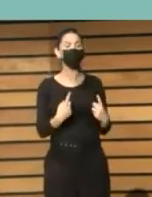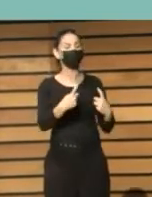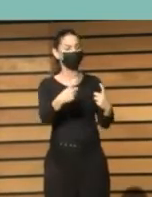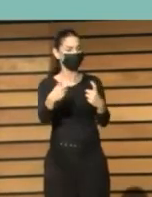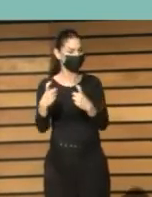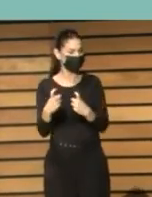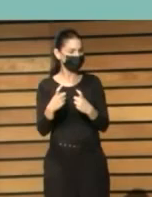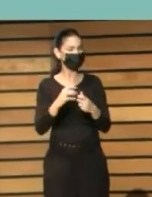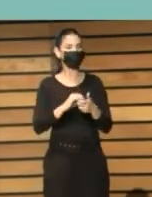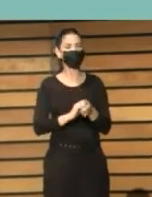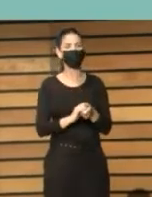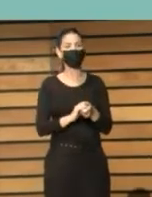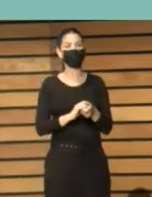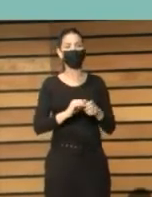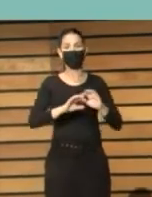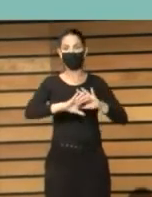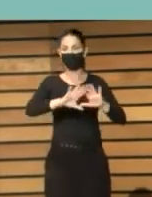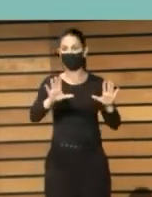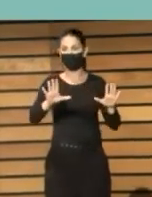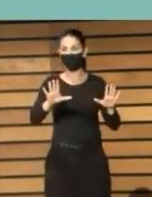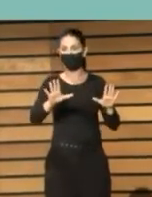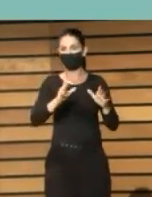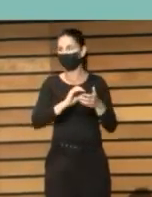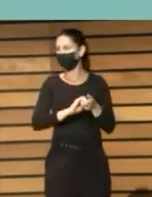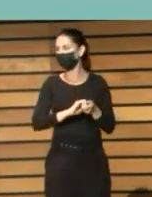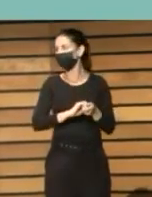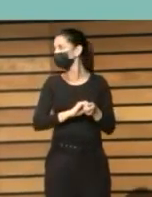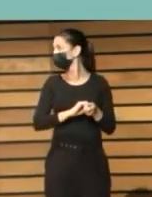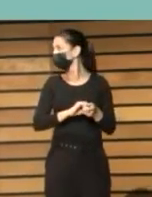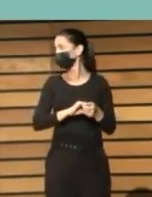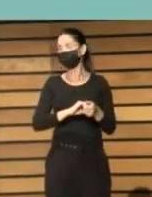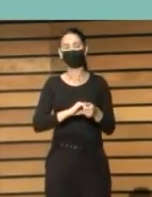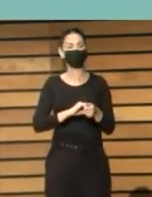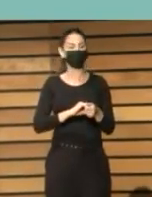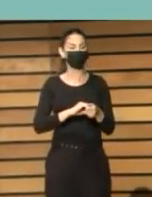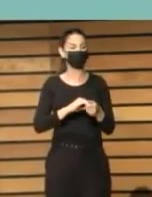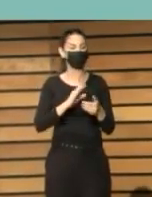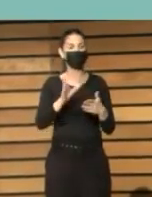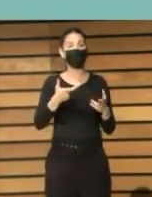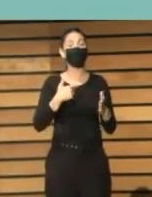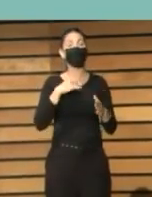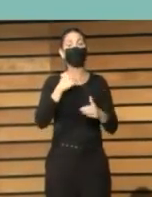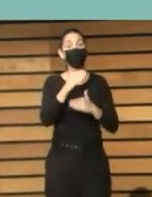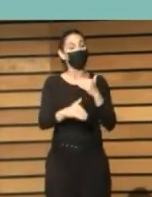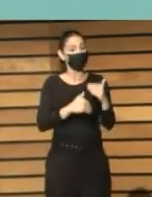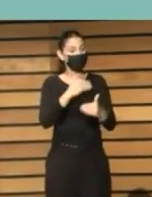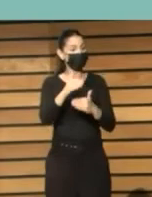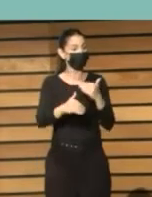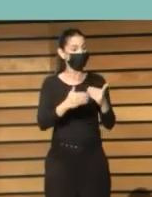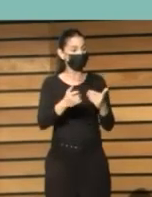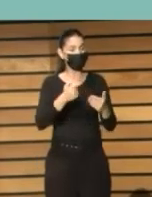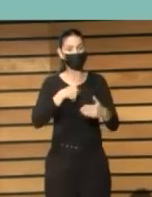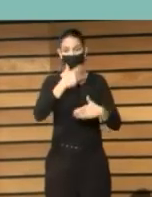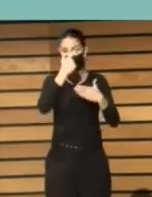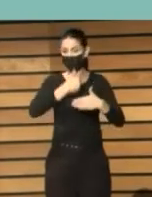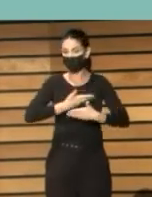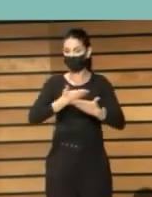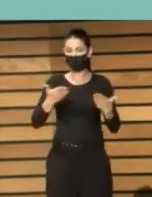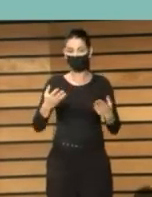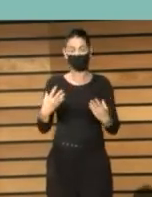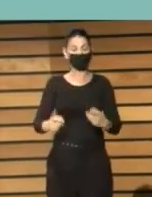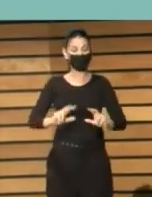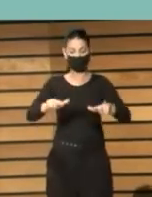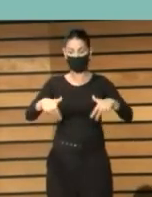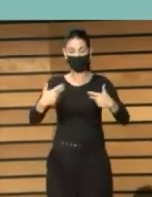y me pongo un poco a disposición pongo muy sola a disposición de este proceso porque nos parece muy interesante